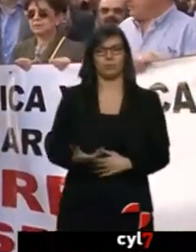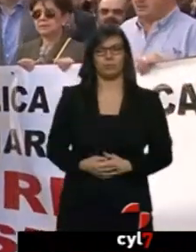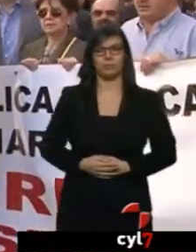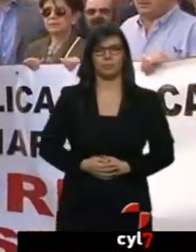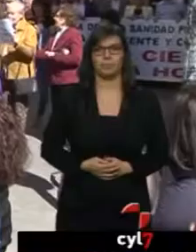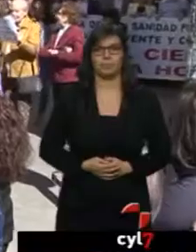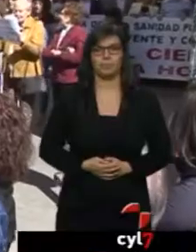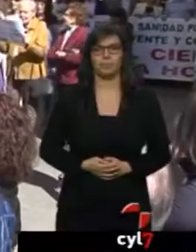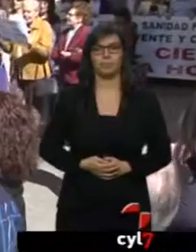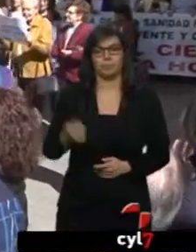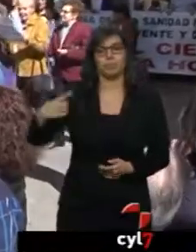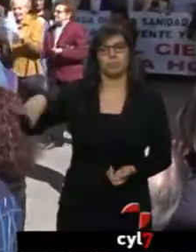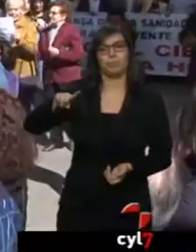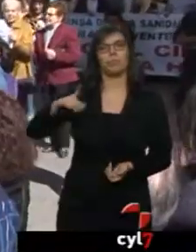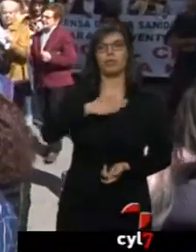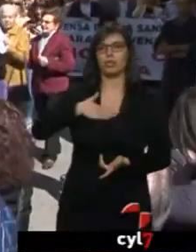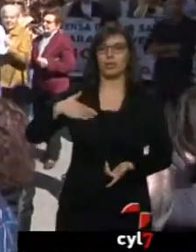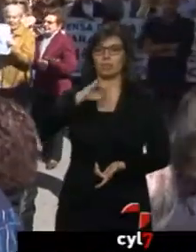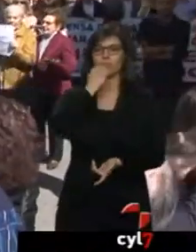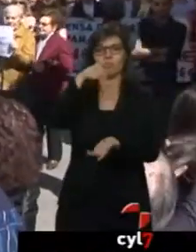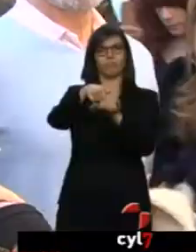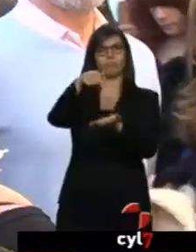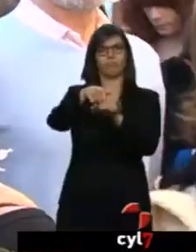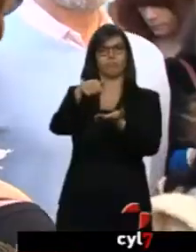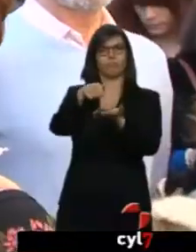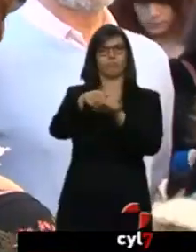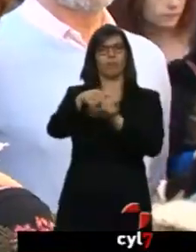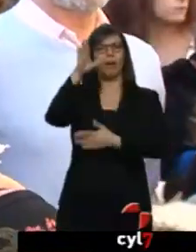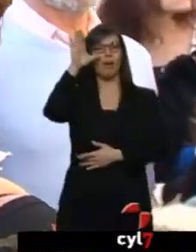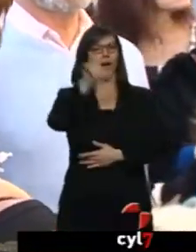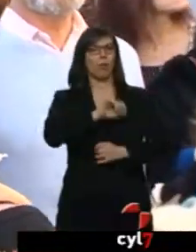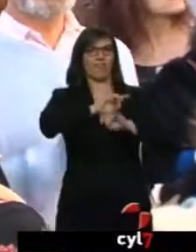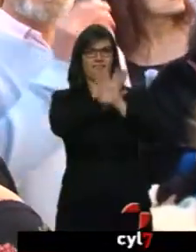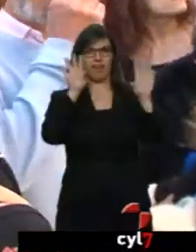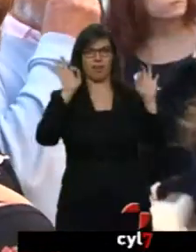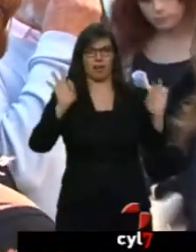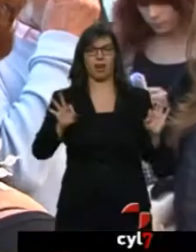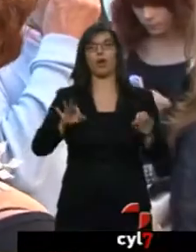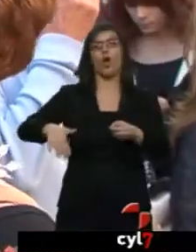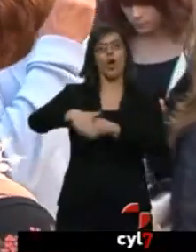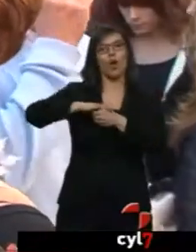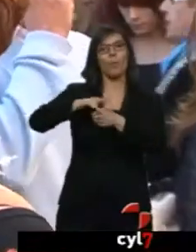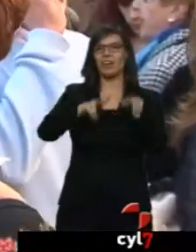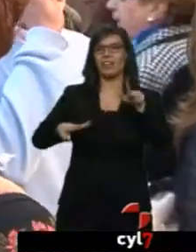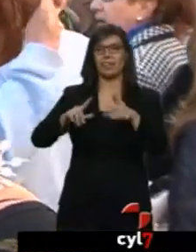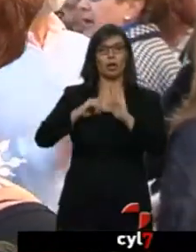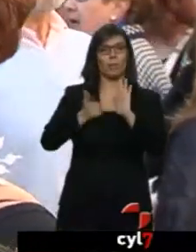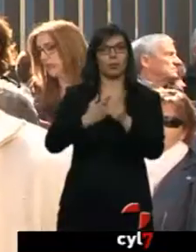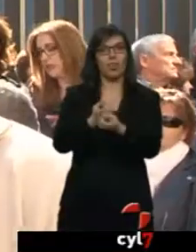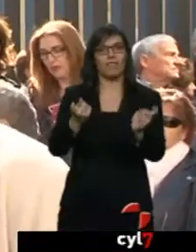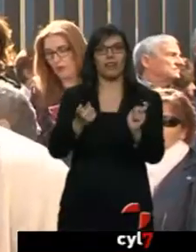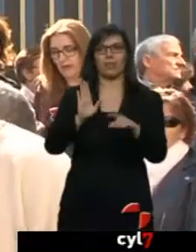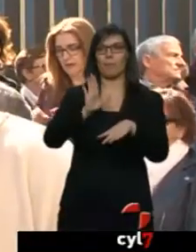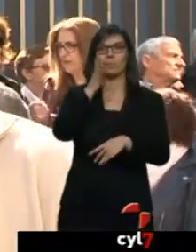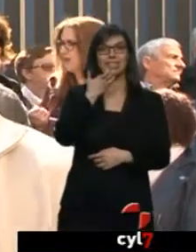Quieren que sus reivindicaciones se oigan alto y claro. La comarca y todo Benavente lo necesita... ...por no tener que ir a Zamora.